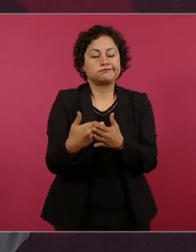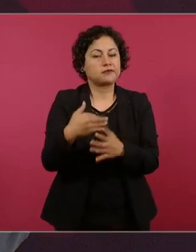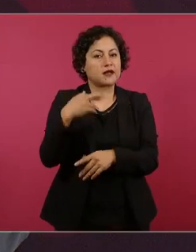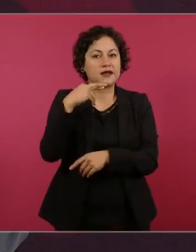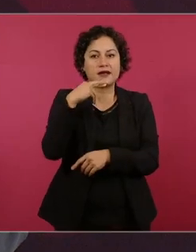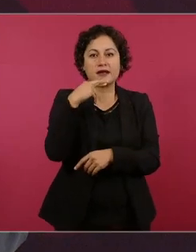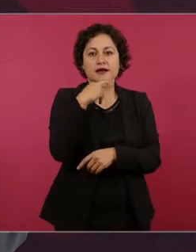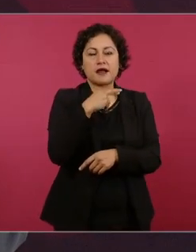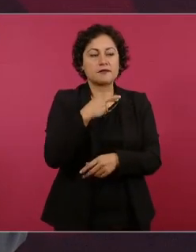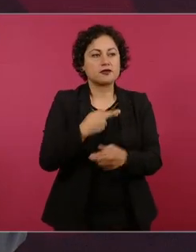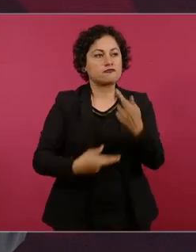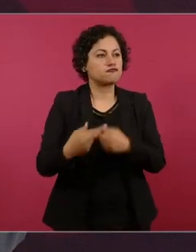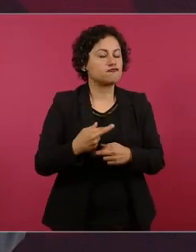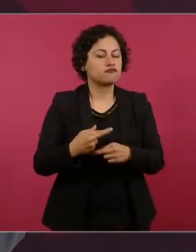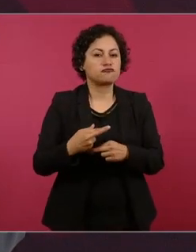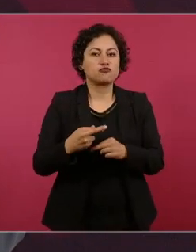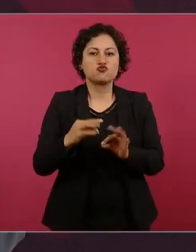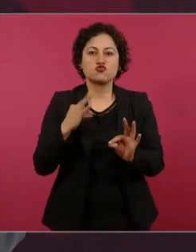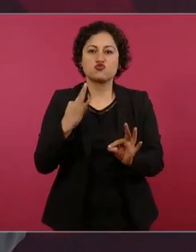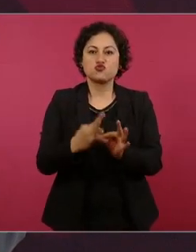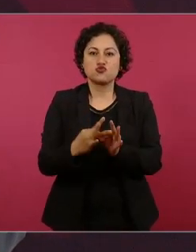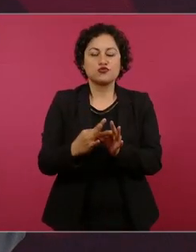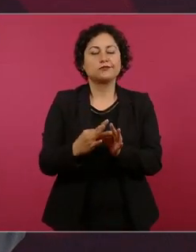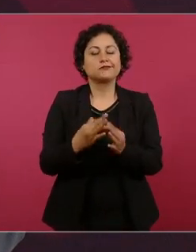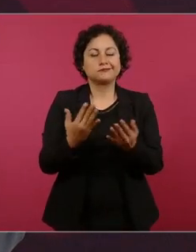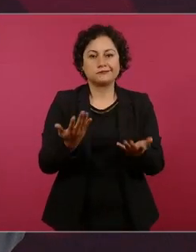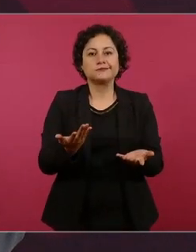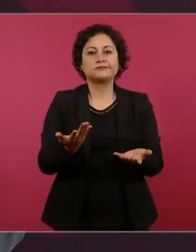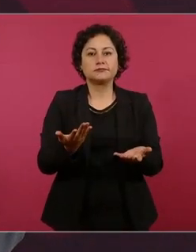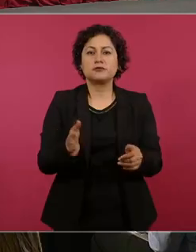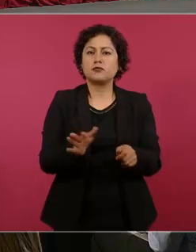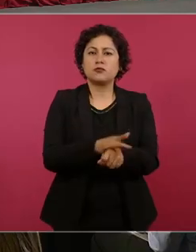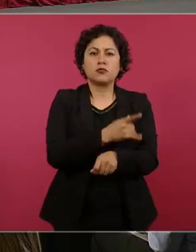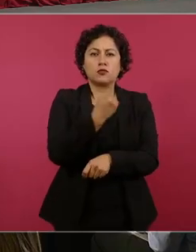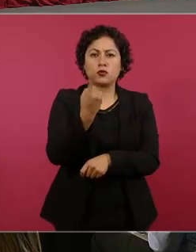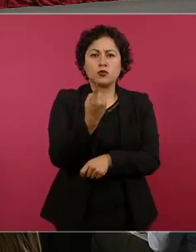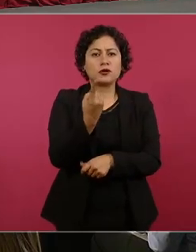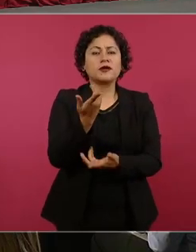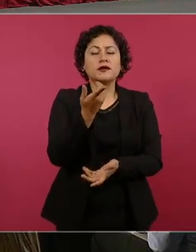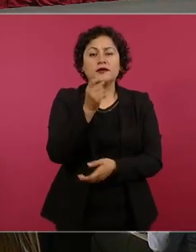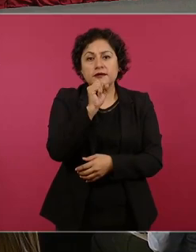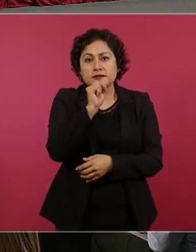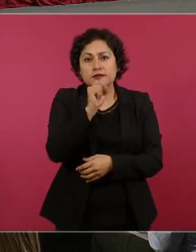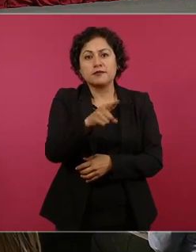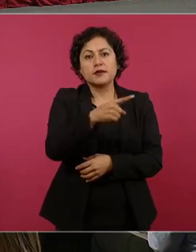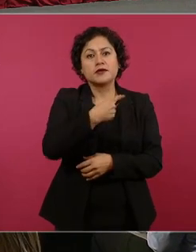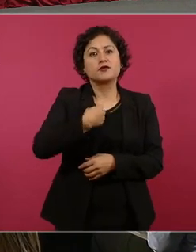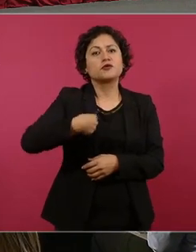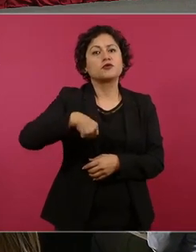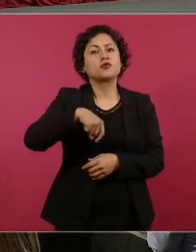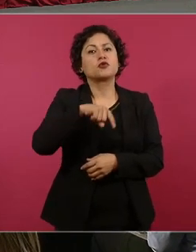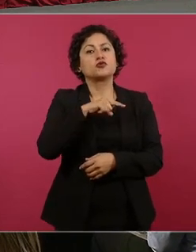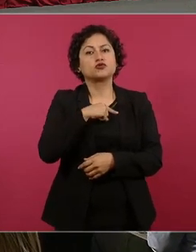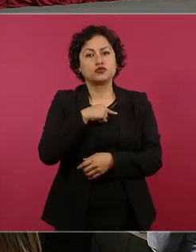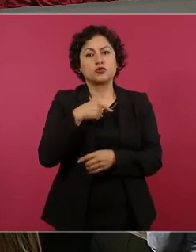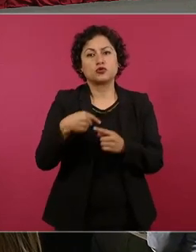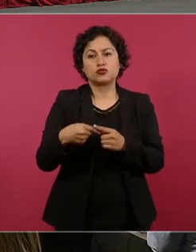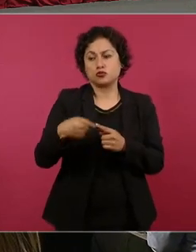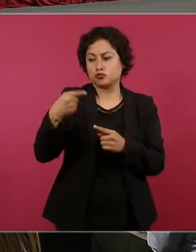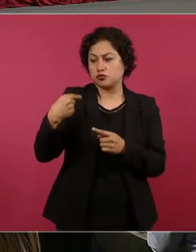porque estamos cumpliendo muy satisfactoriamente con los compromisos